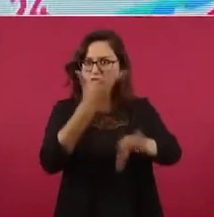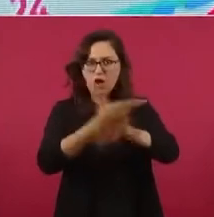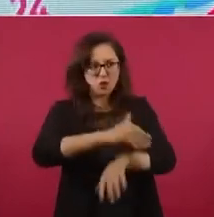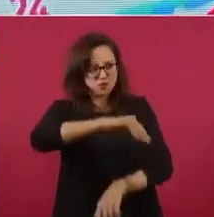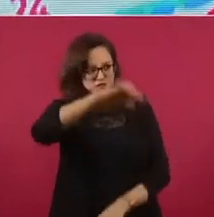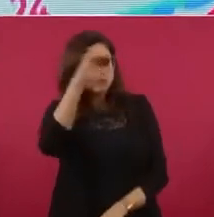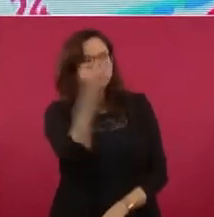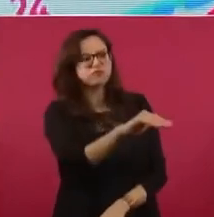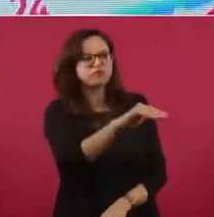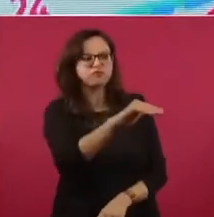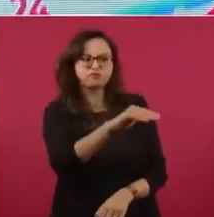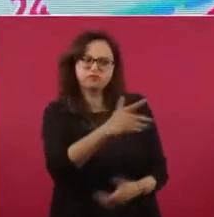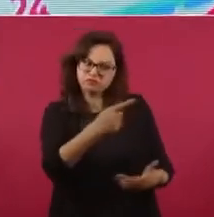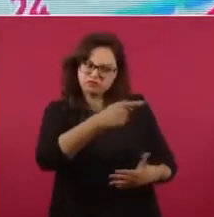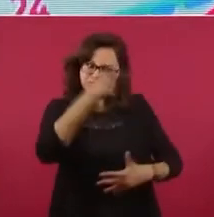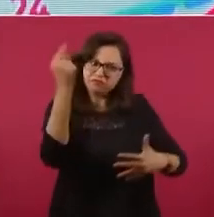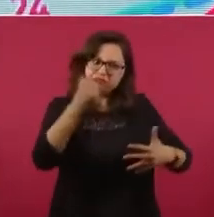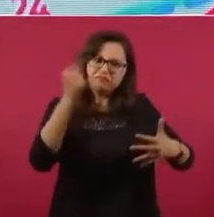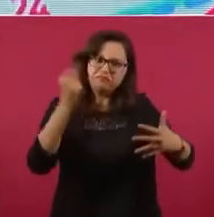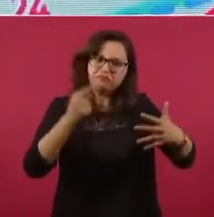pero en general